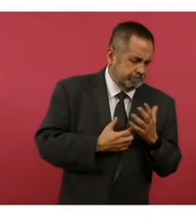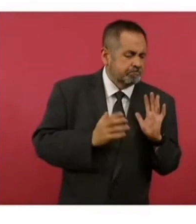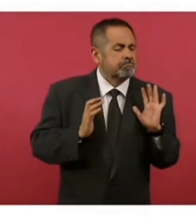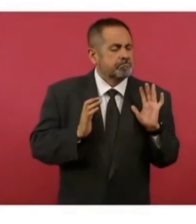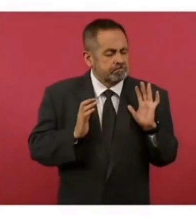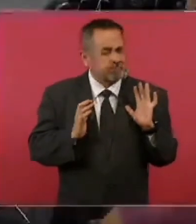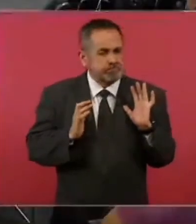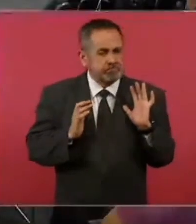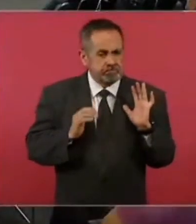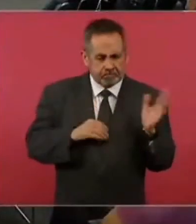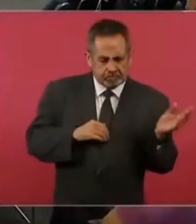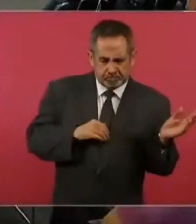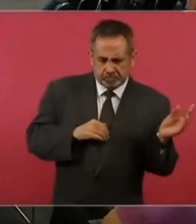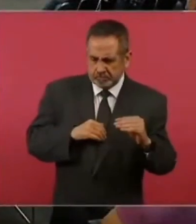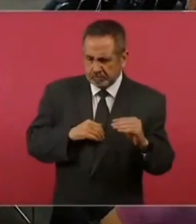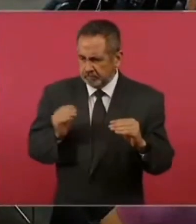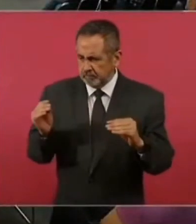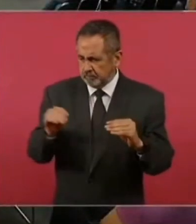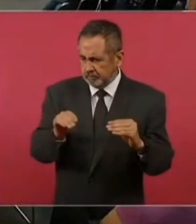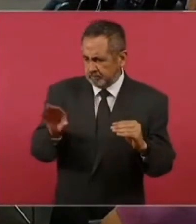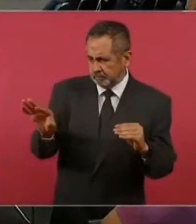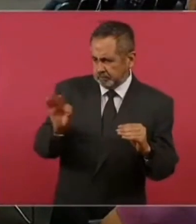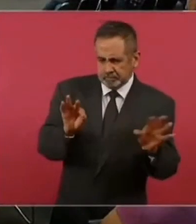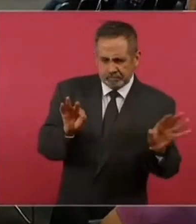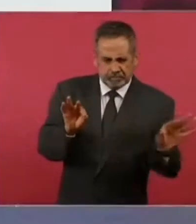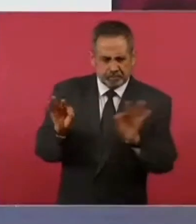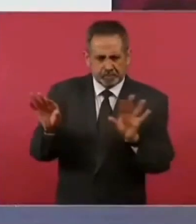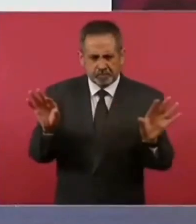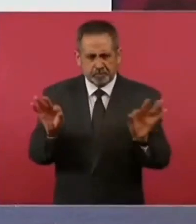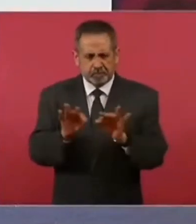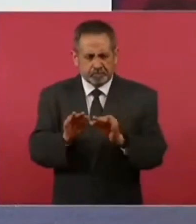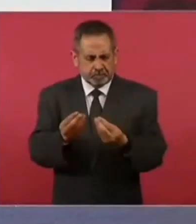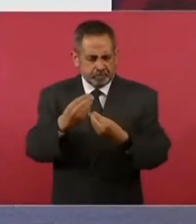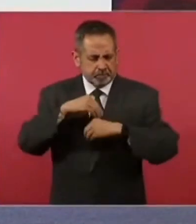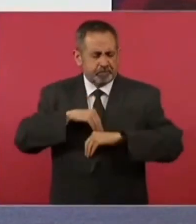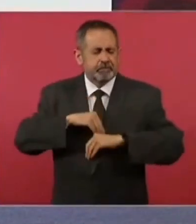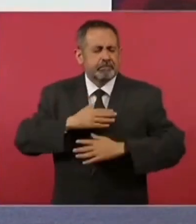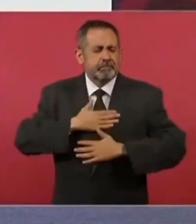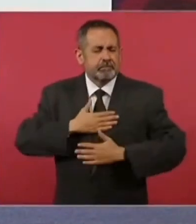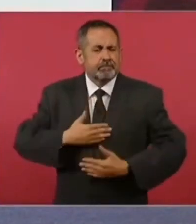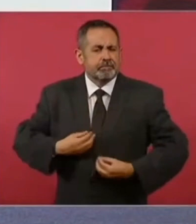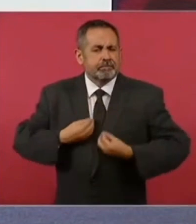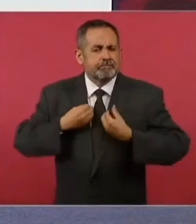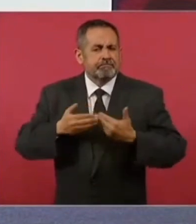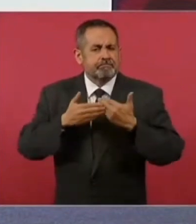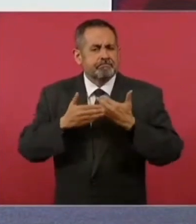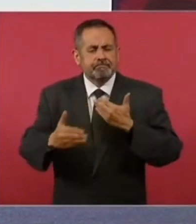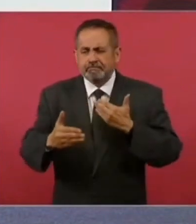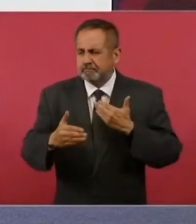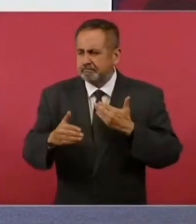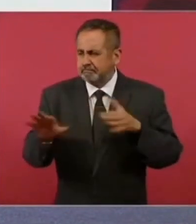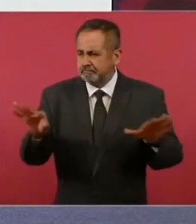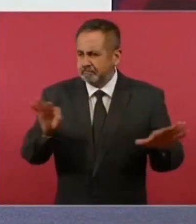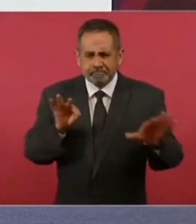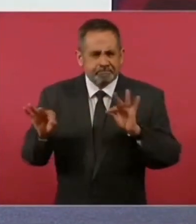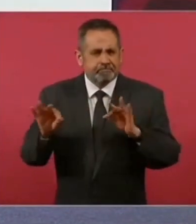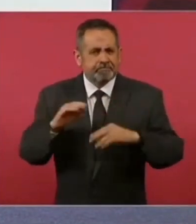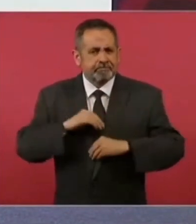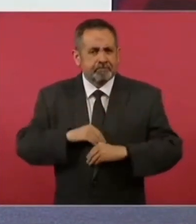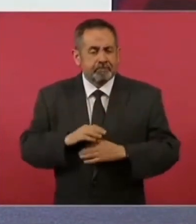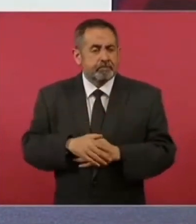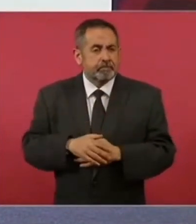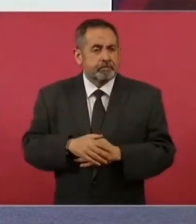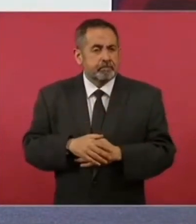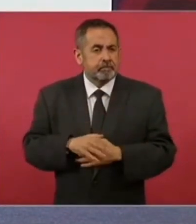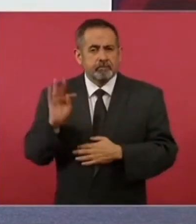puse hiel o mieles sabrosas. Cuando planté